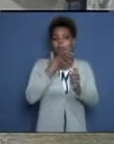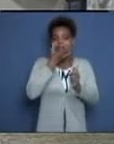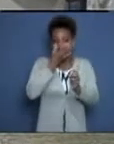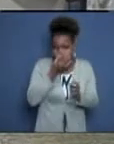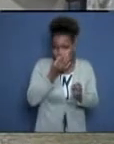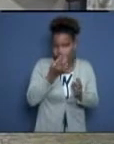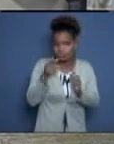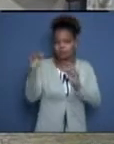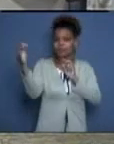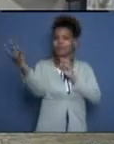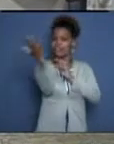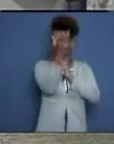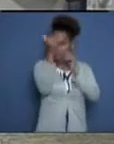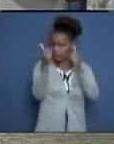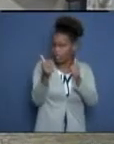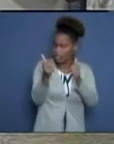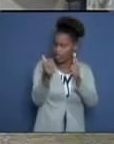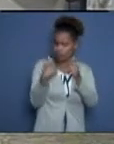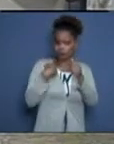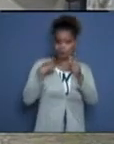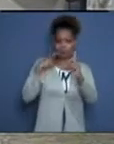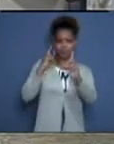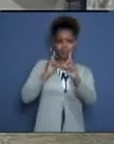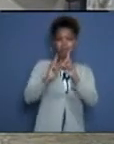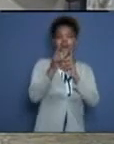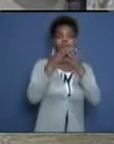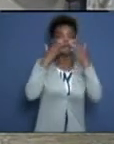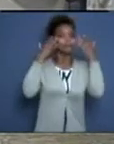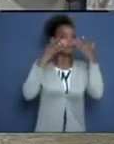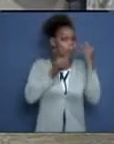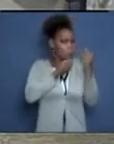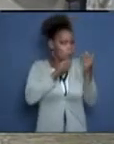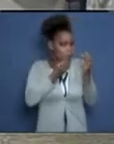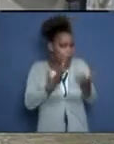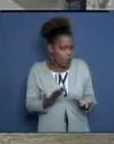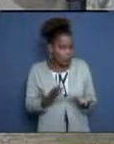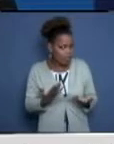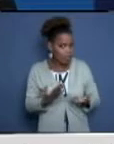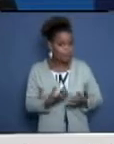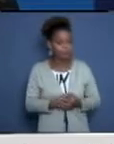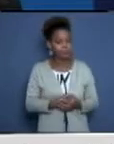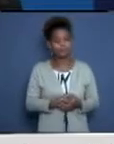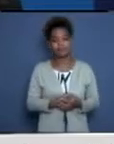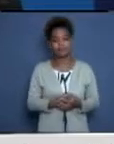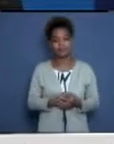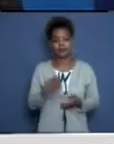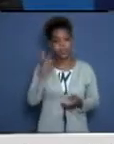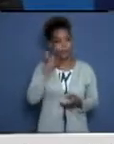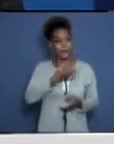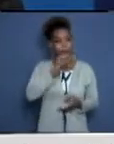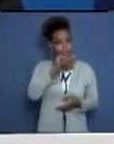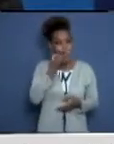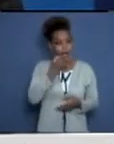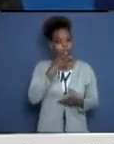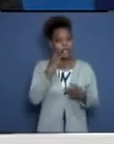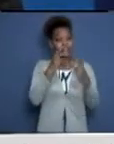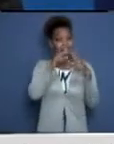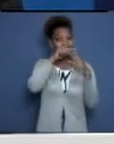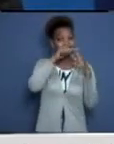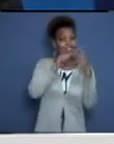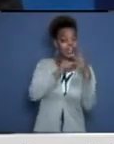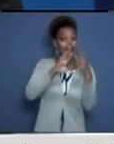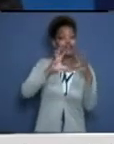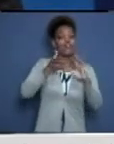las personas se pueden contagiar de tres formas. Uno, por contacto directo con